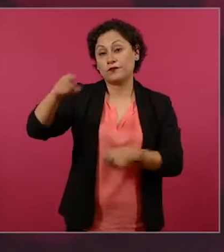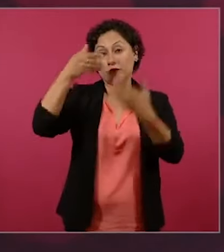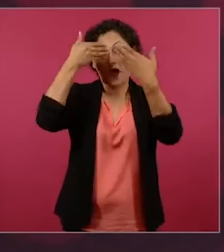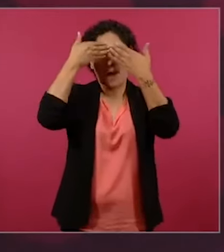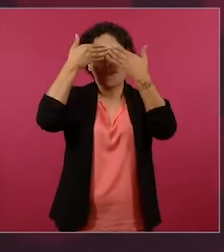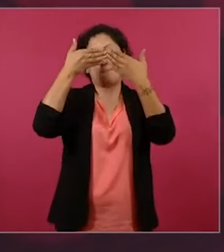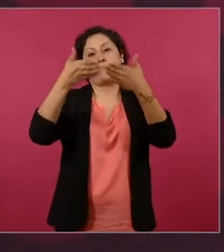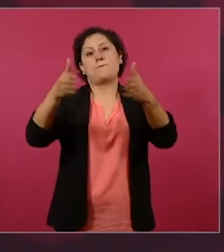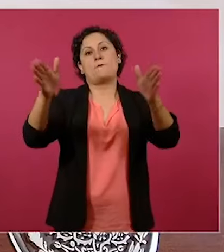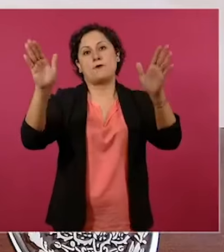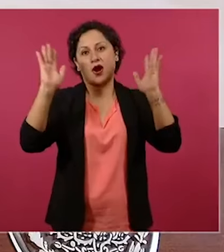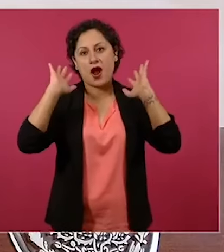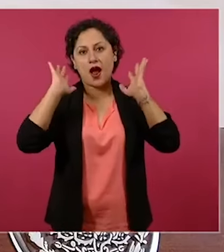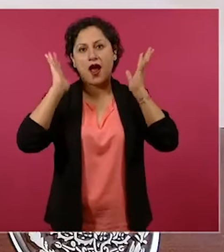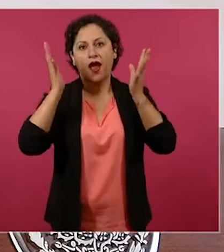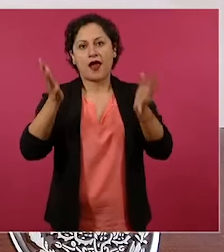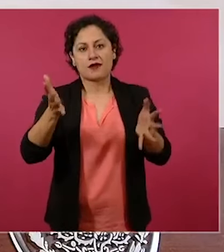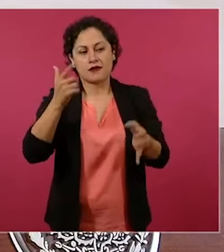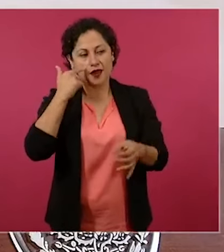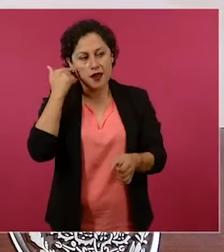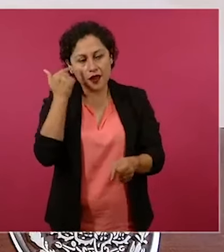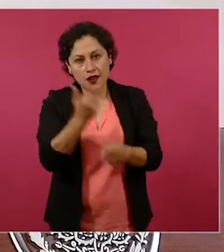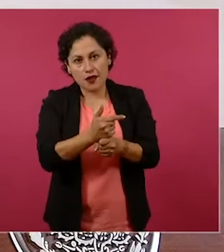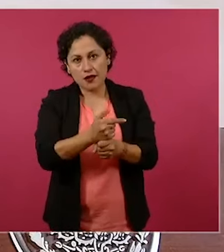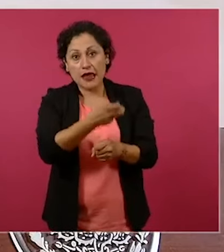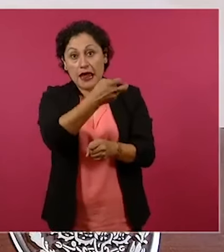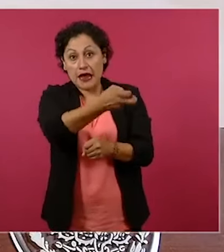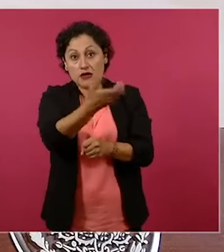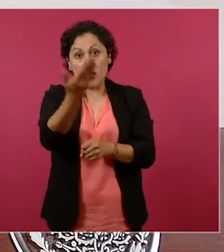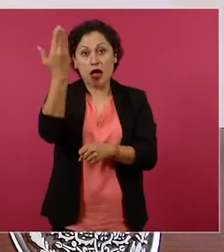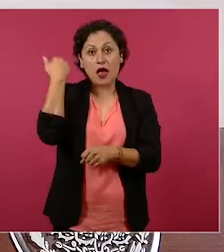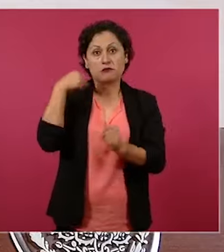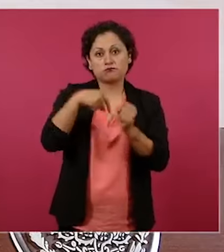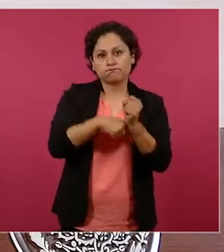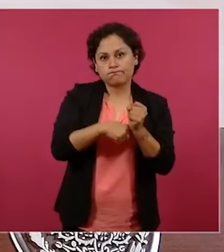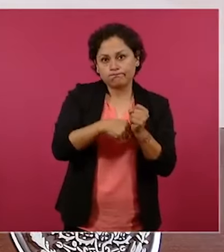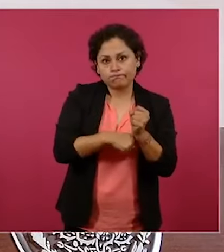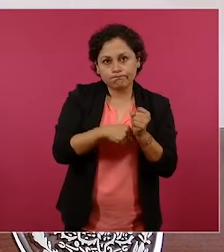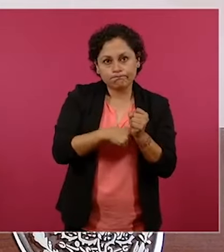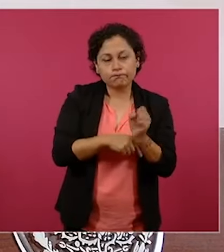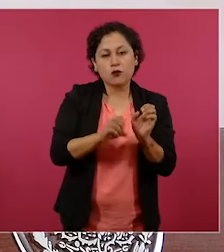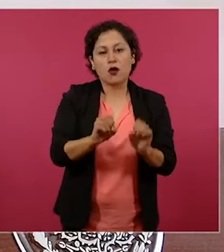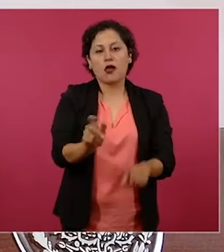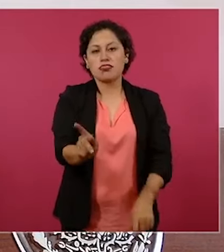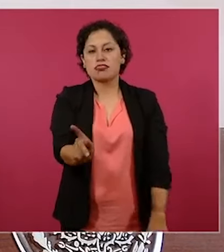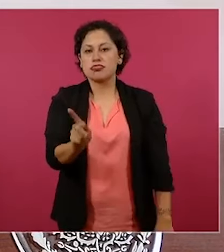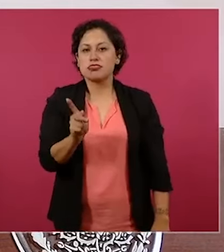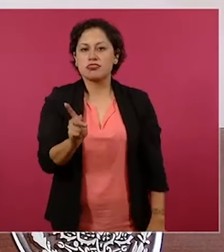ocultas o se simulaba.